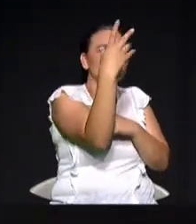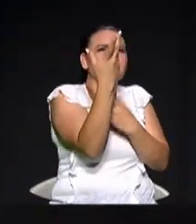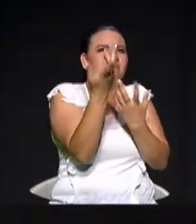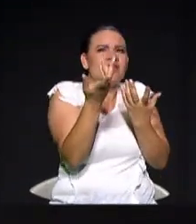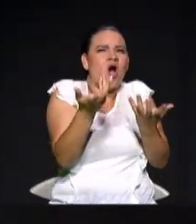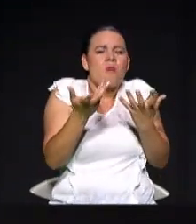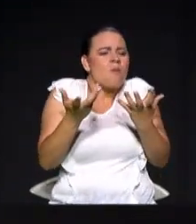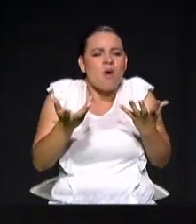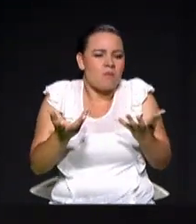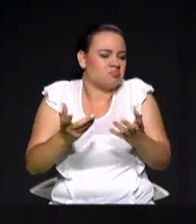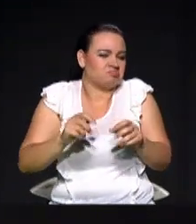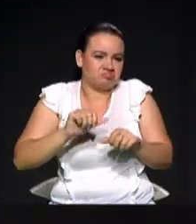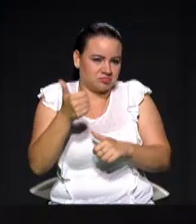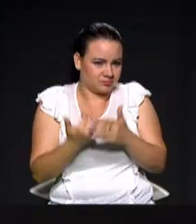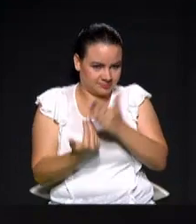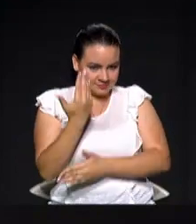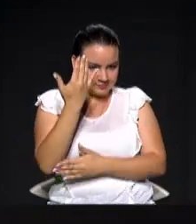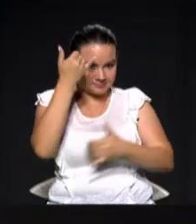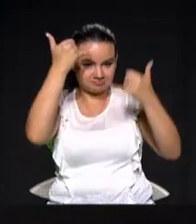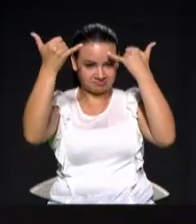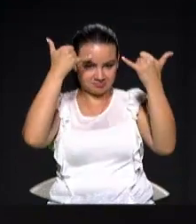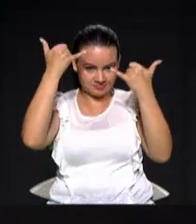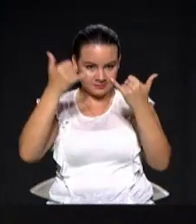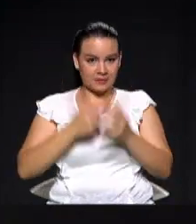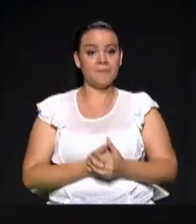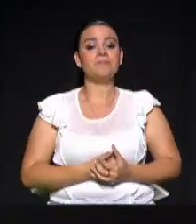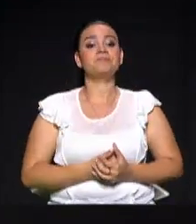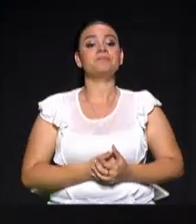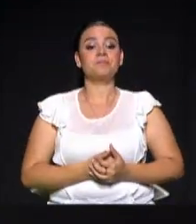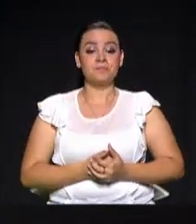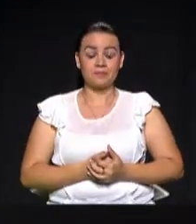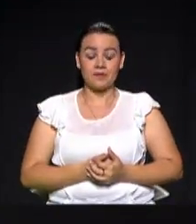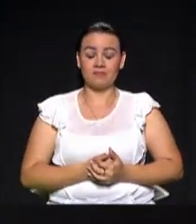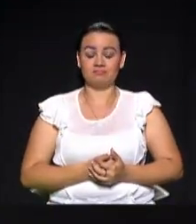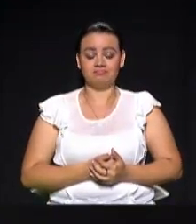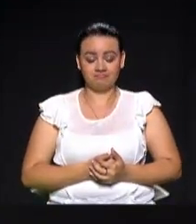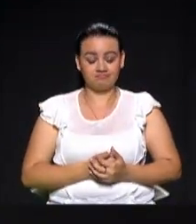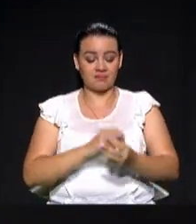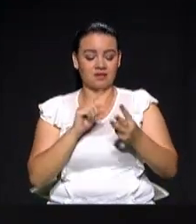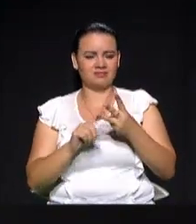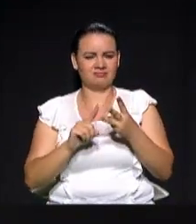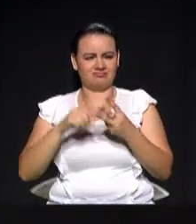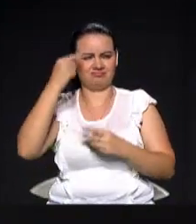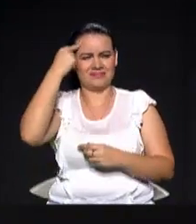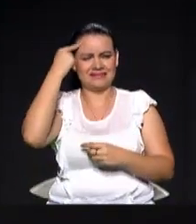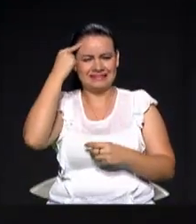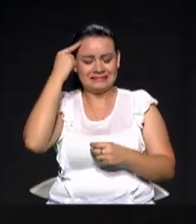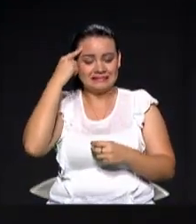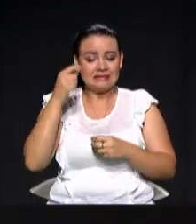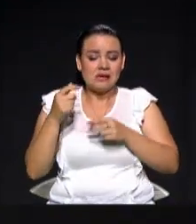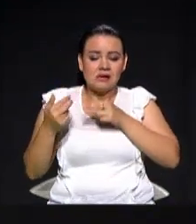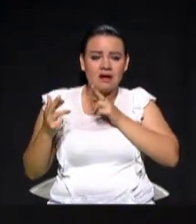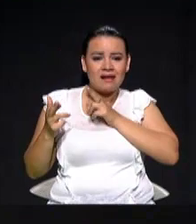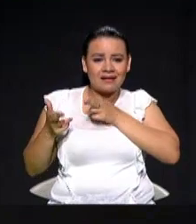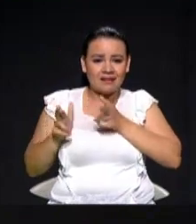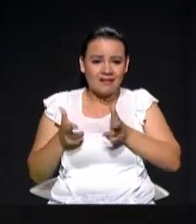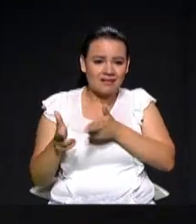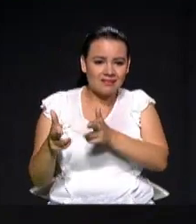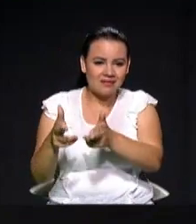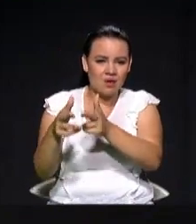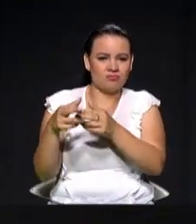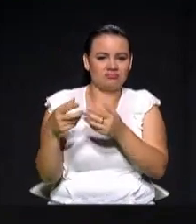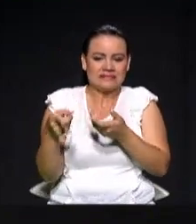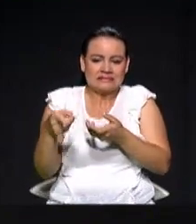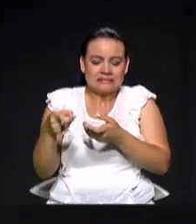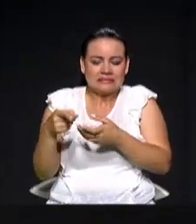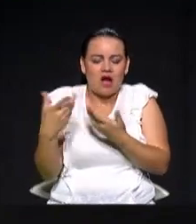lugar hay que reparar a las personas, los habitantes, a los residentes. Hay que reparar el río Cauca, tal como lo dijo la Corte